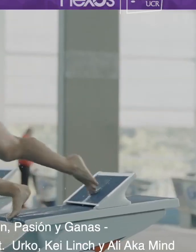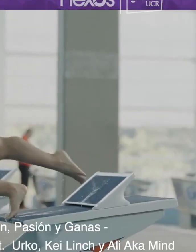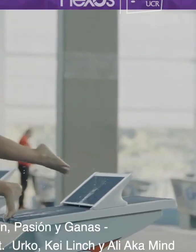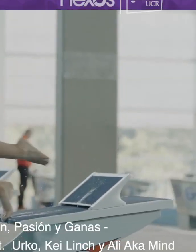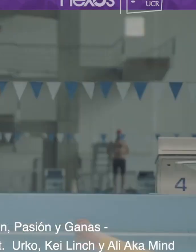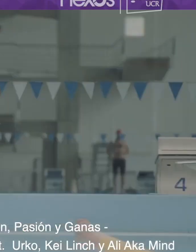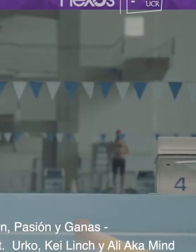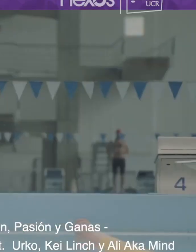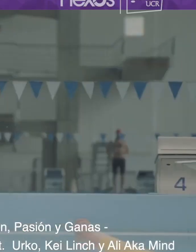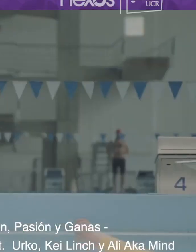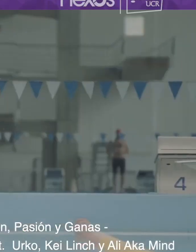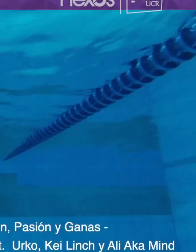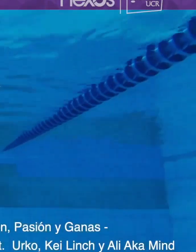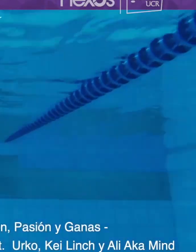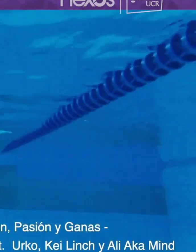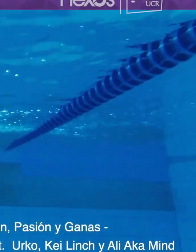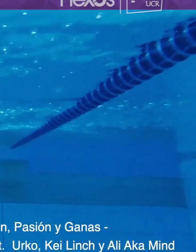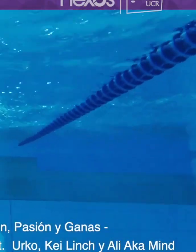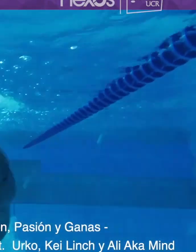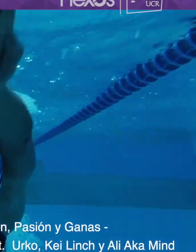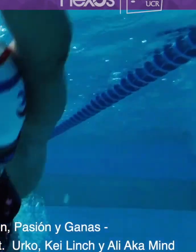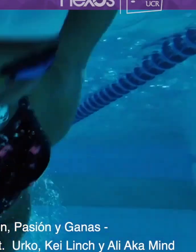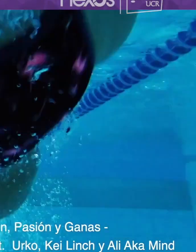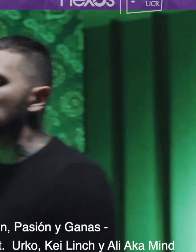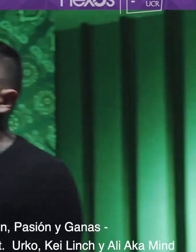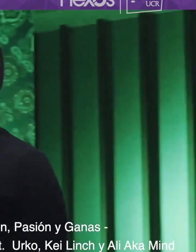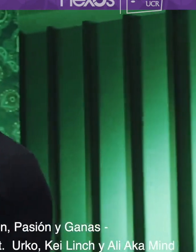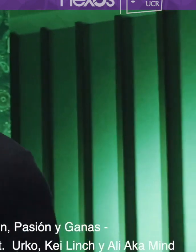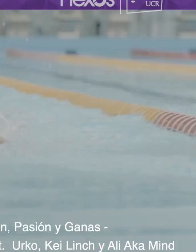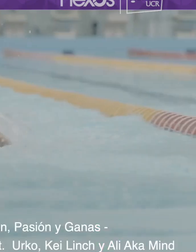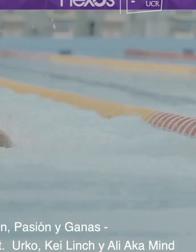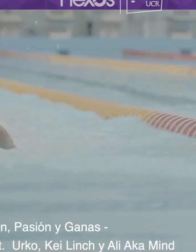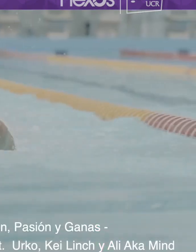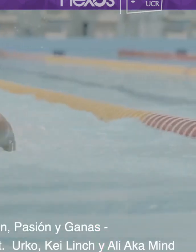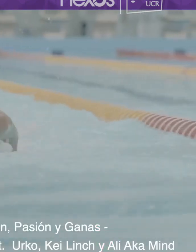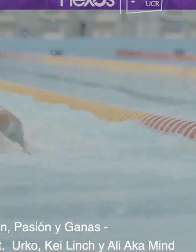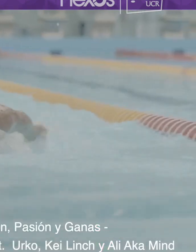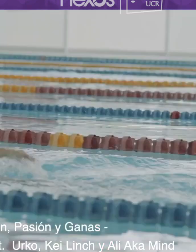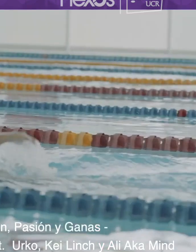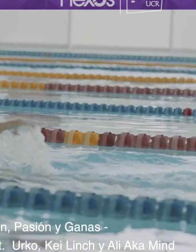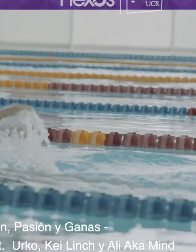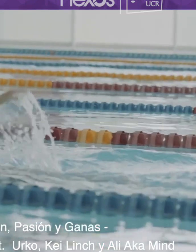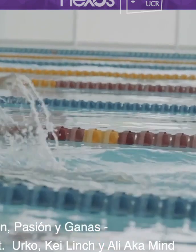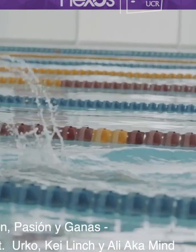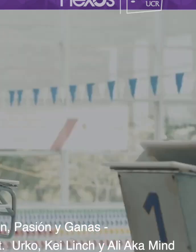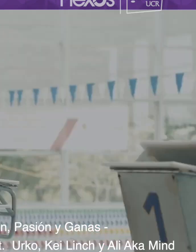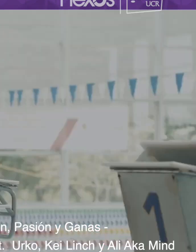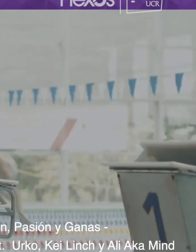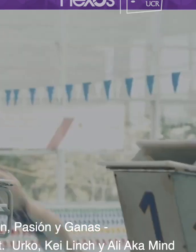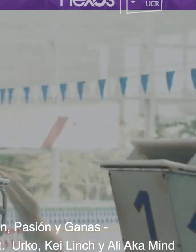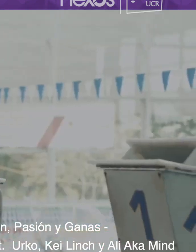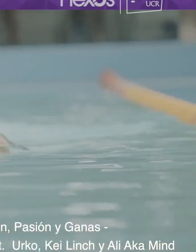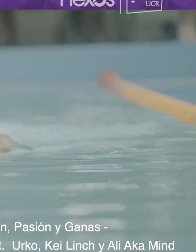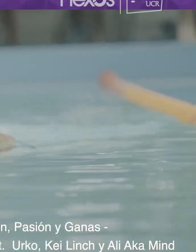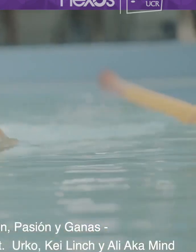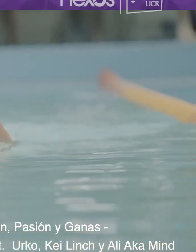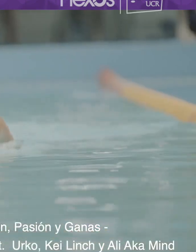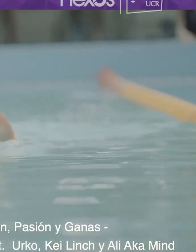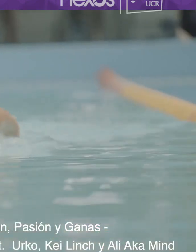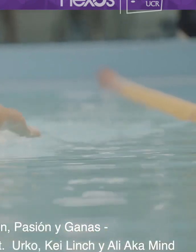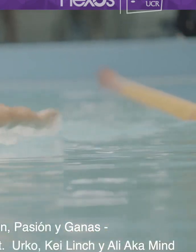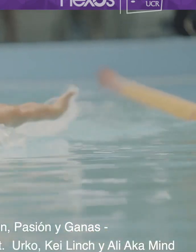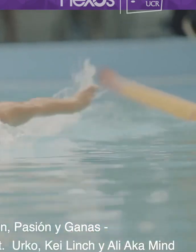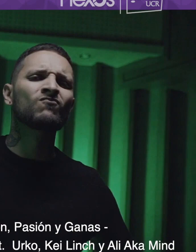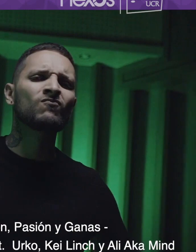Como parte de la fiesta de los Juegos para Panamericanos Juveniles, la Organización de Bogotá 2023 lanzó la